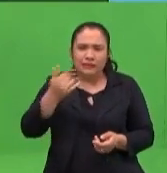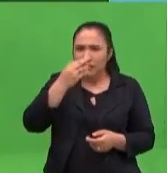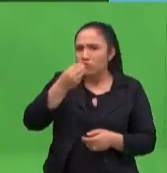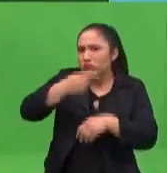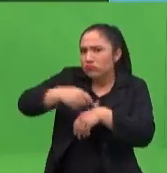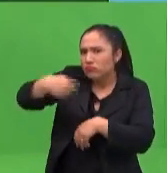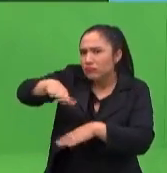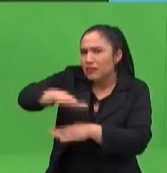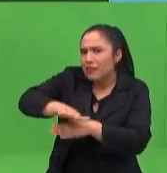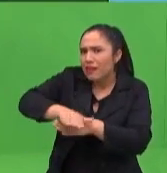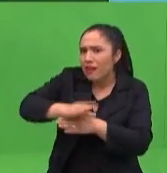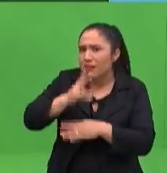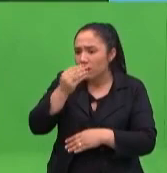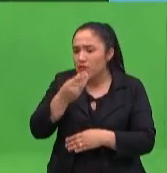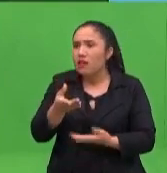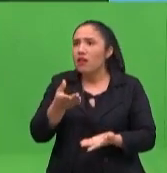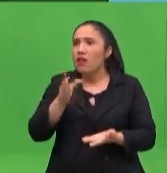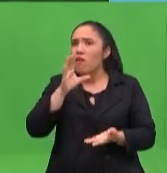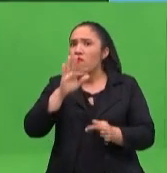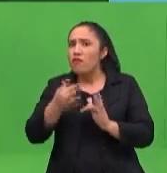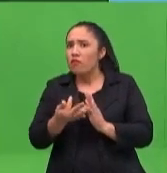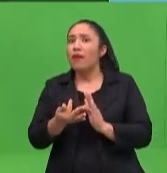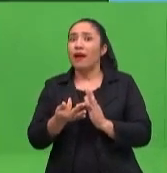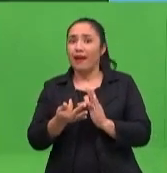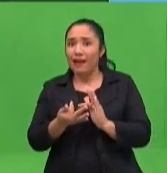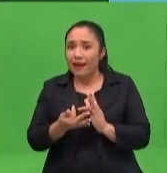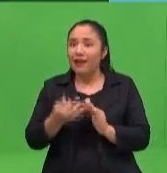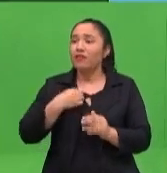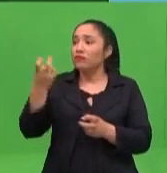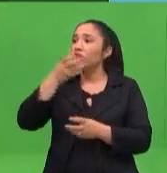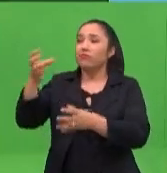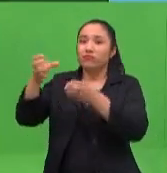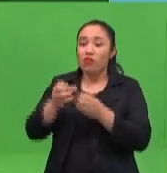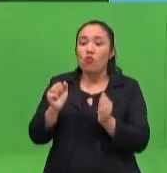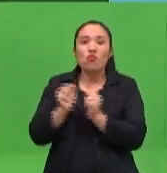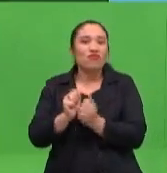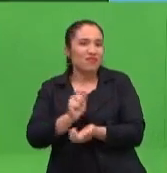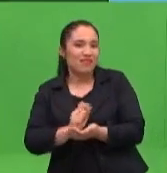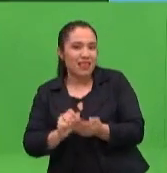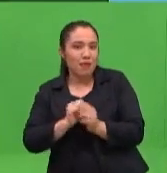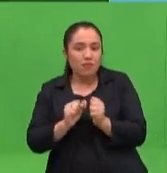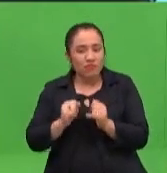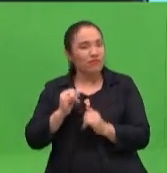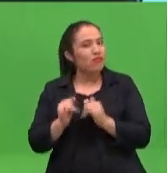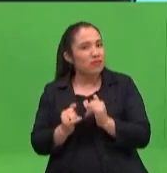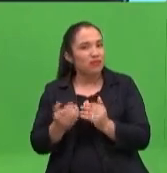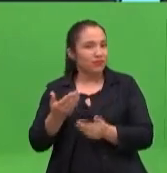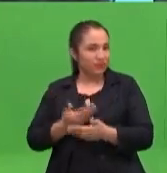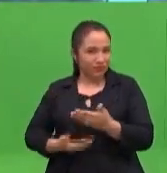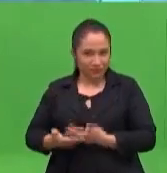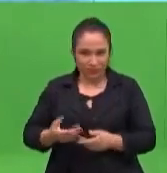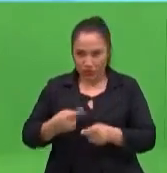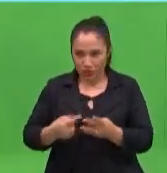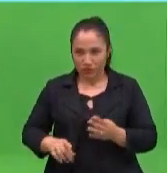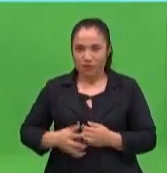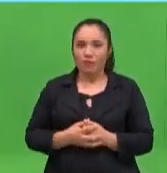¿verdad? Entonces, por supuesto que no me va a atender, ¿verdad? Por supuesto que no va a querer, ¿por qué? Porque tiene hambre, Pero el mejor horario no es a la mañana cuando los chicos deberían,